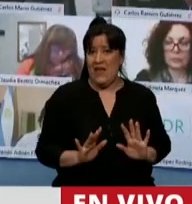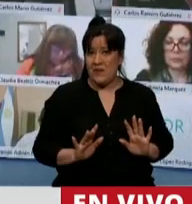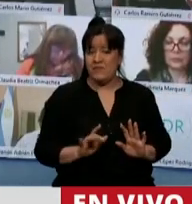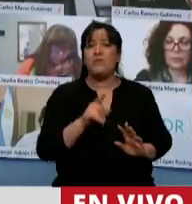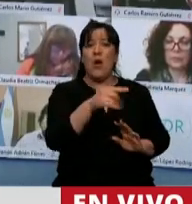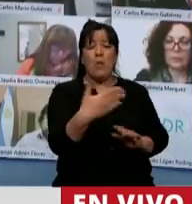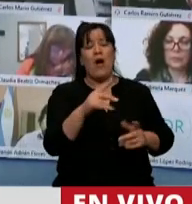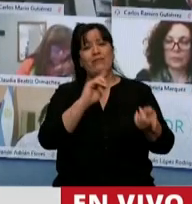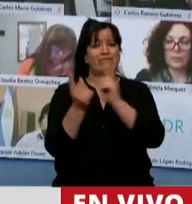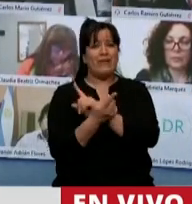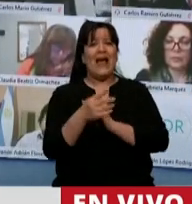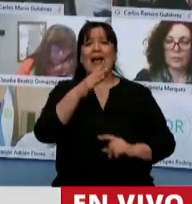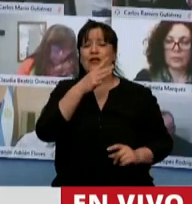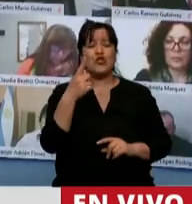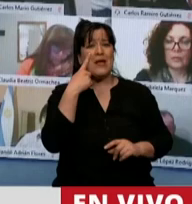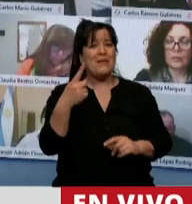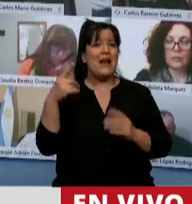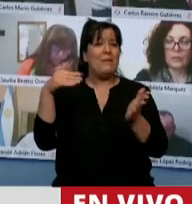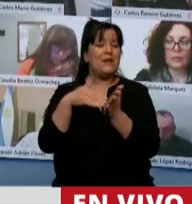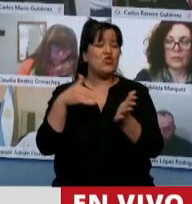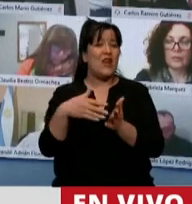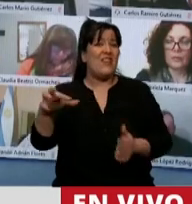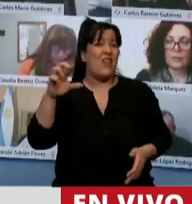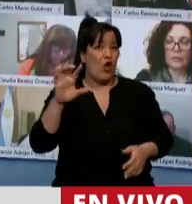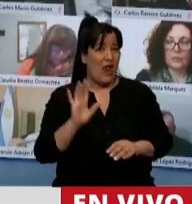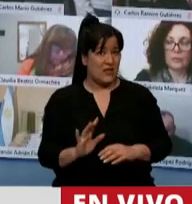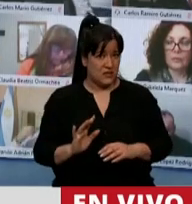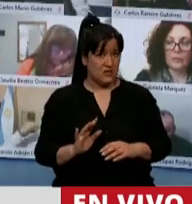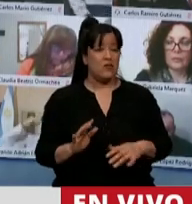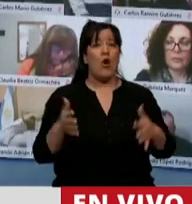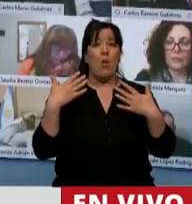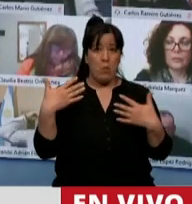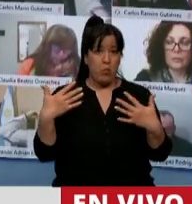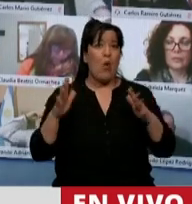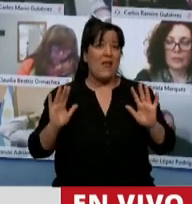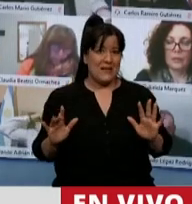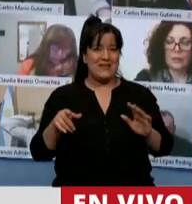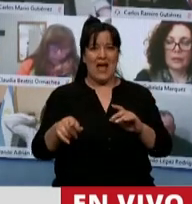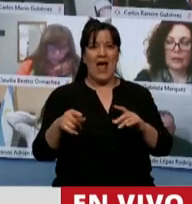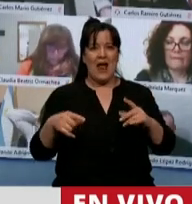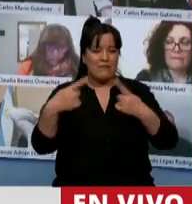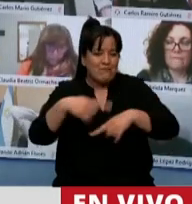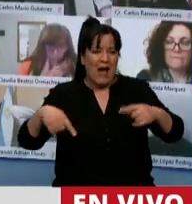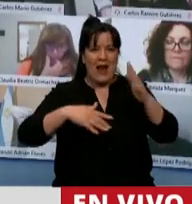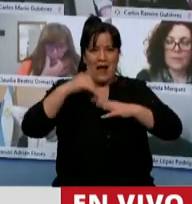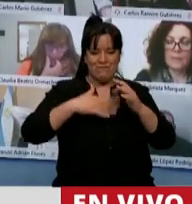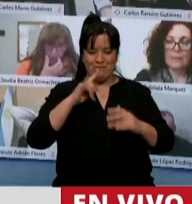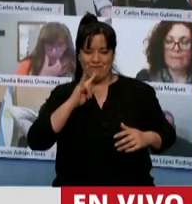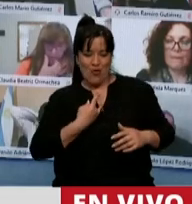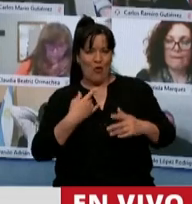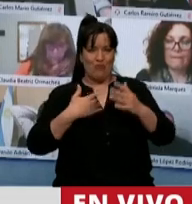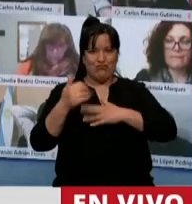traducirse en 14.000 millones de dólares si esto lo podríamos transformar en materia manufacturada.